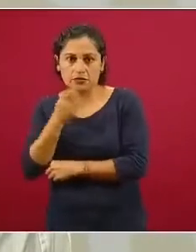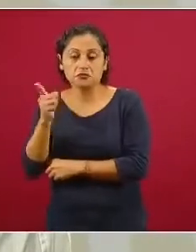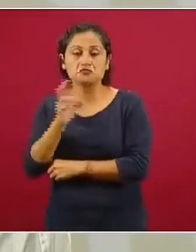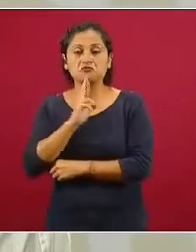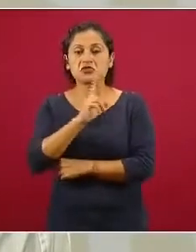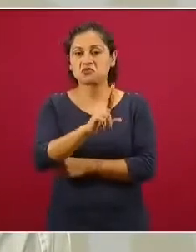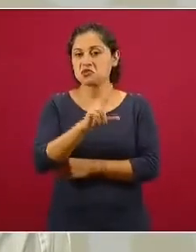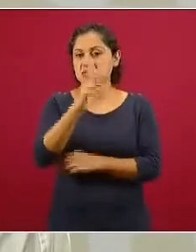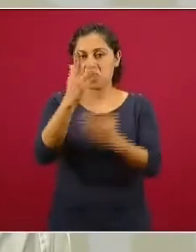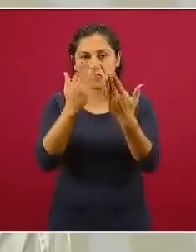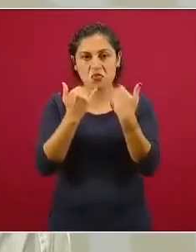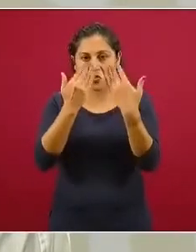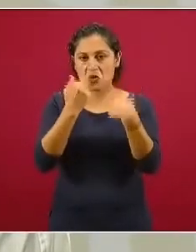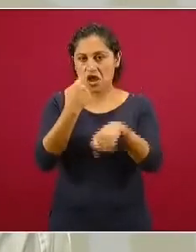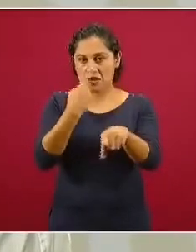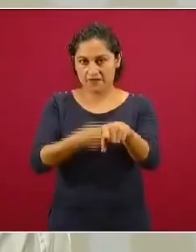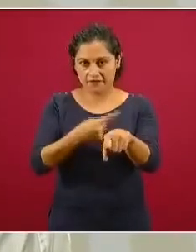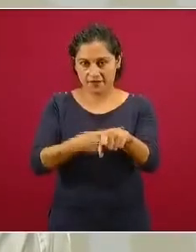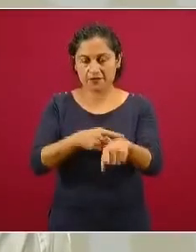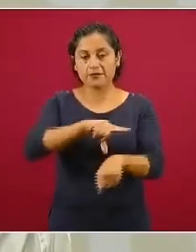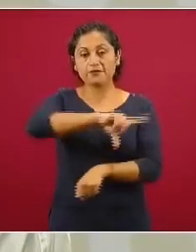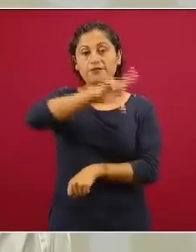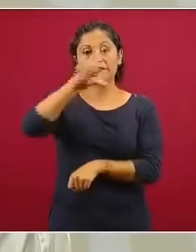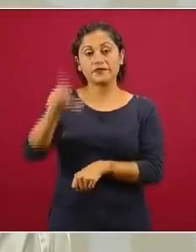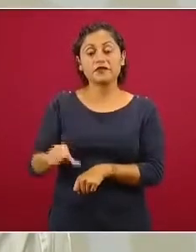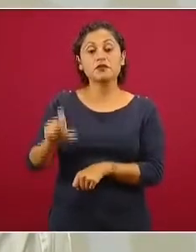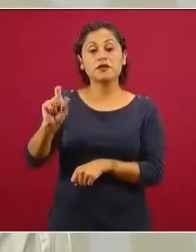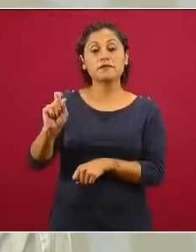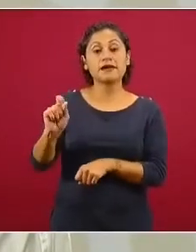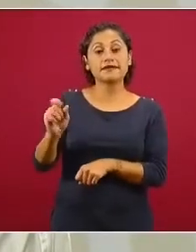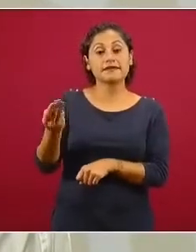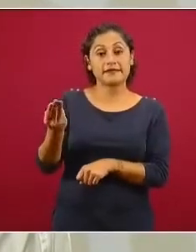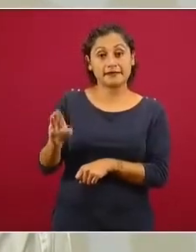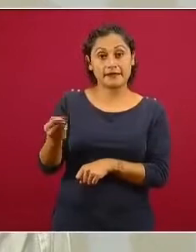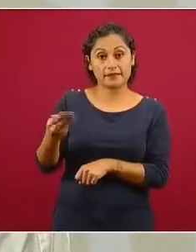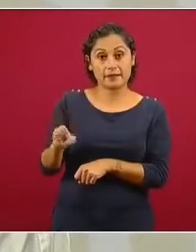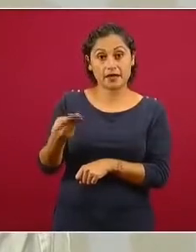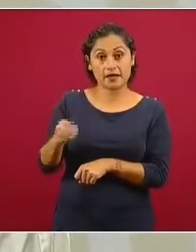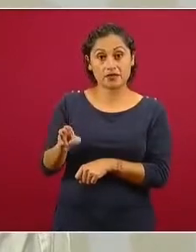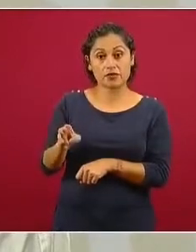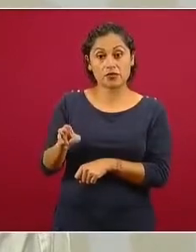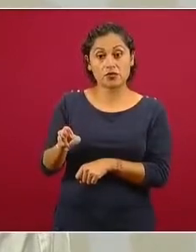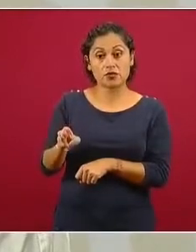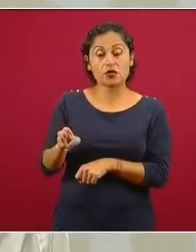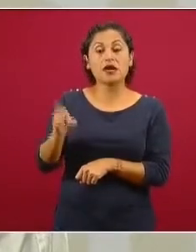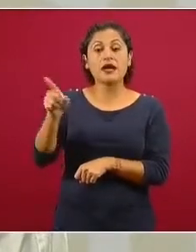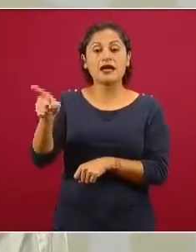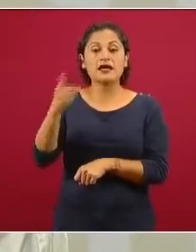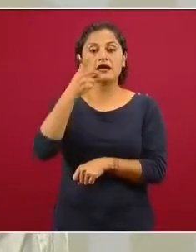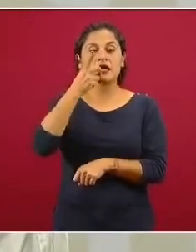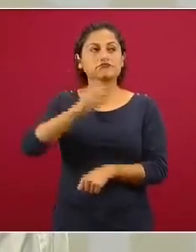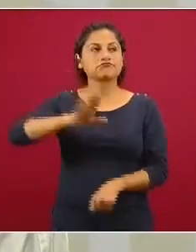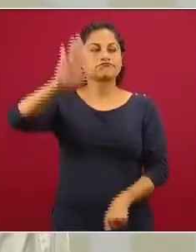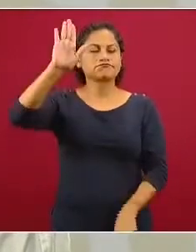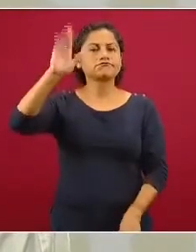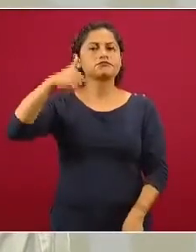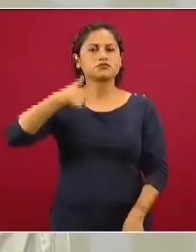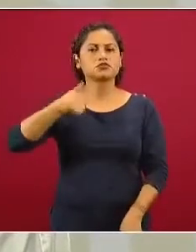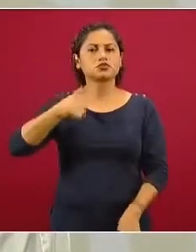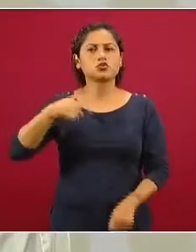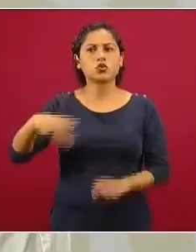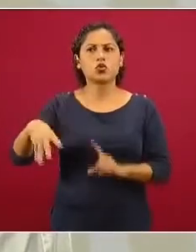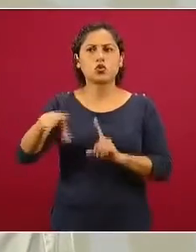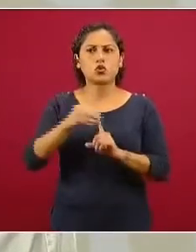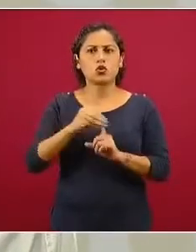El 20 de mayo, la doctora reportó haber tenido una segunda exposición no ocupacional.